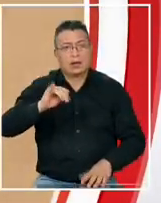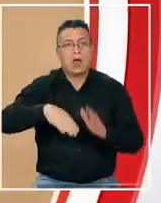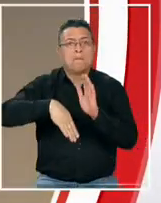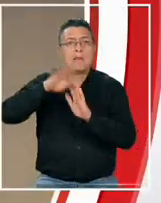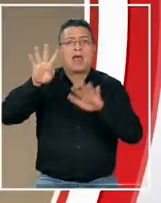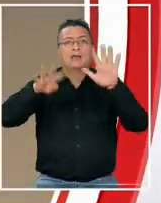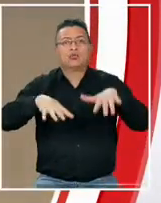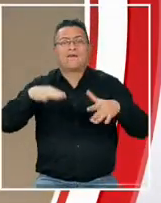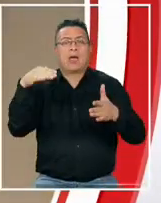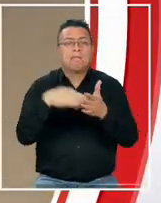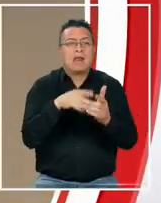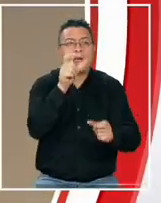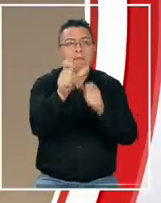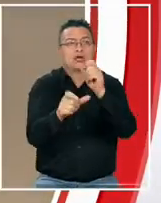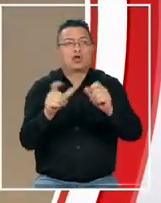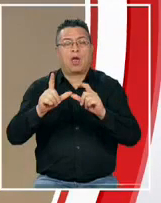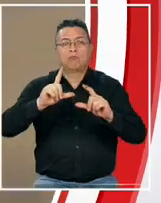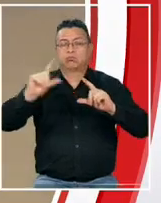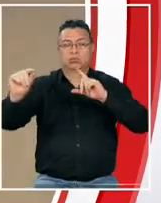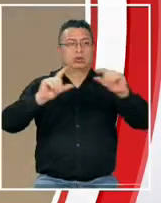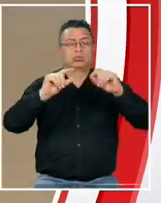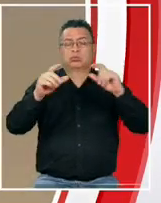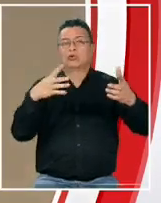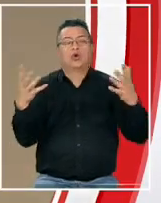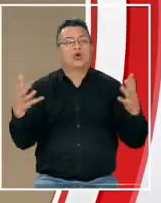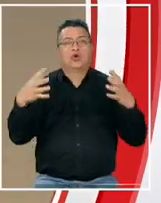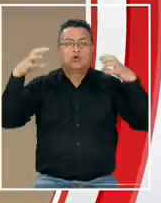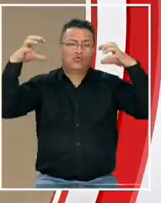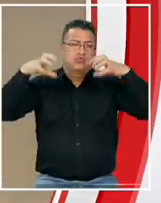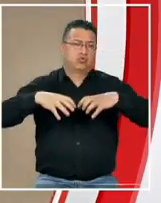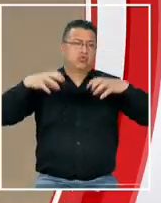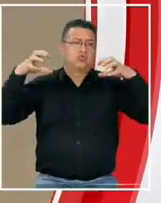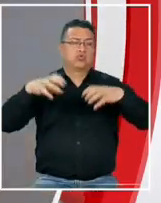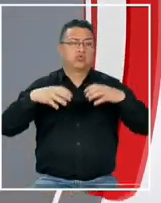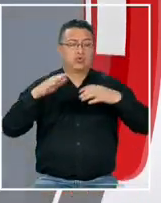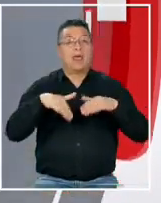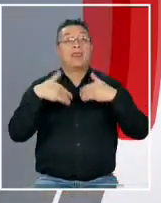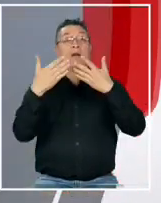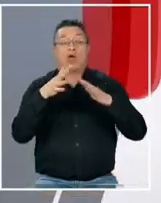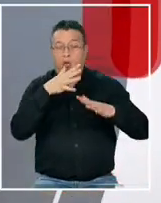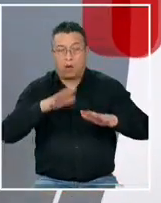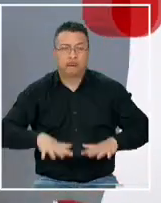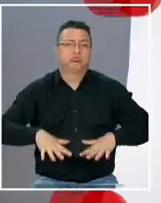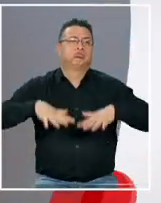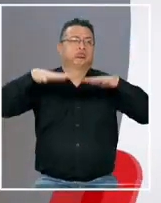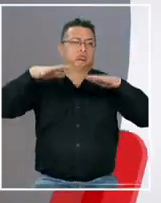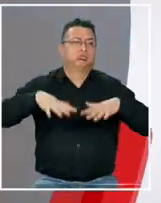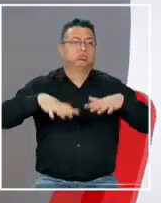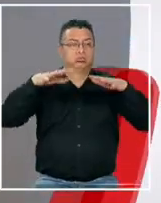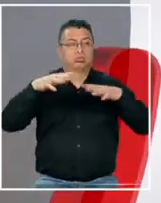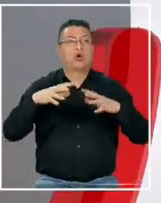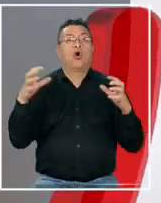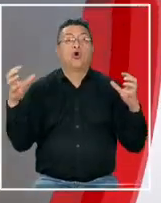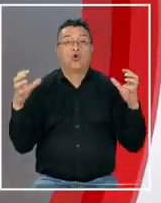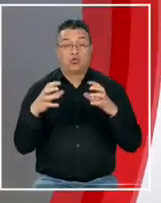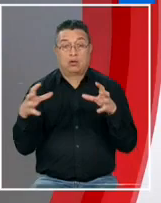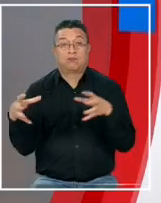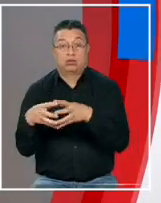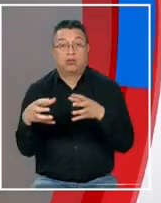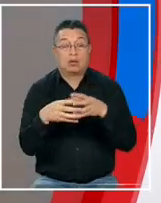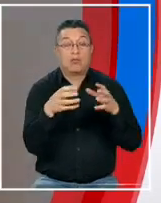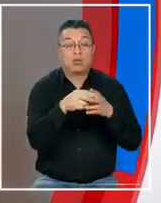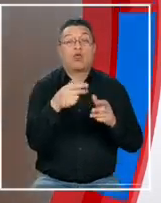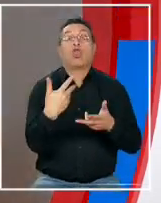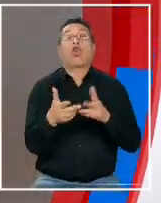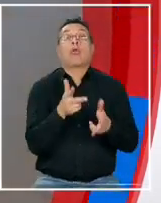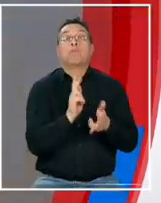.000 residentes han sido desplazados por las precipitaciones y posteriores inundaciones. La presencia de violentas pandillas en Puerto